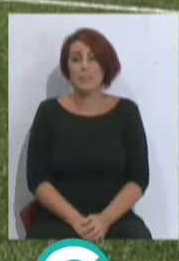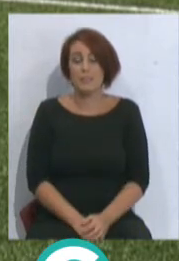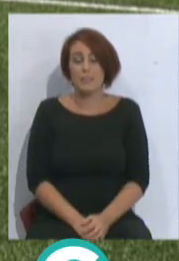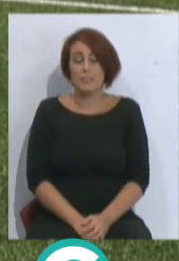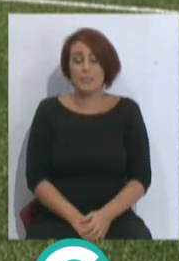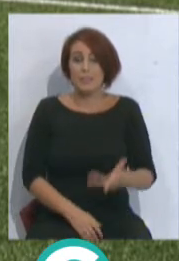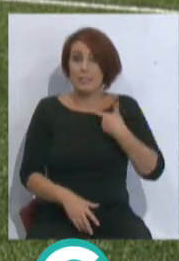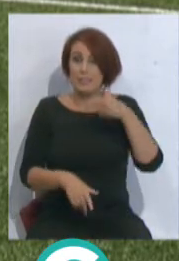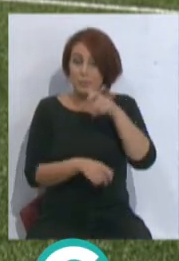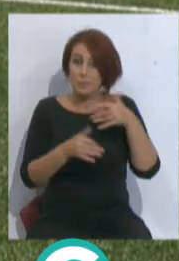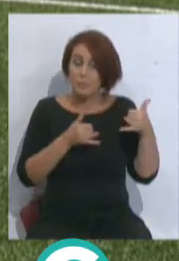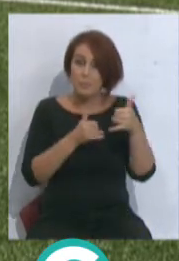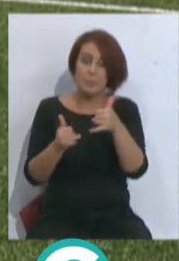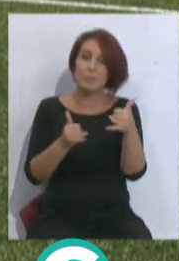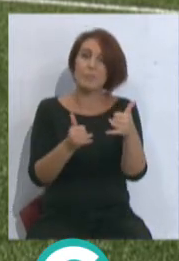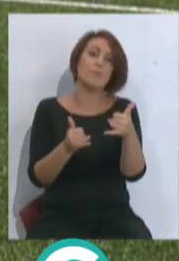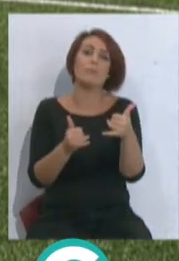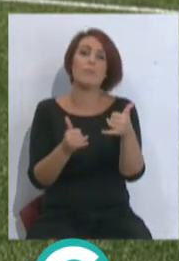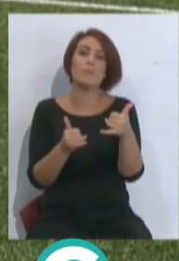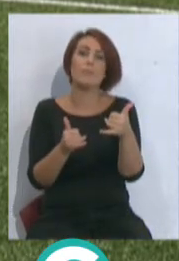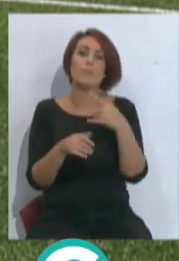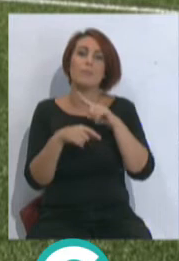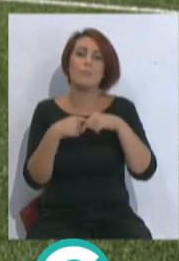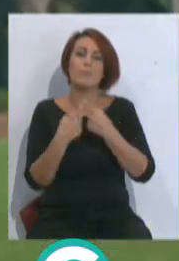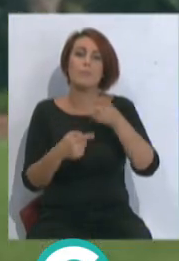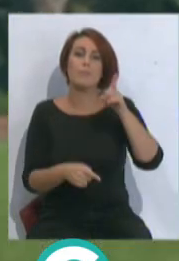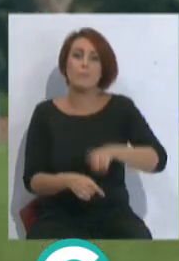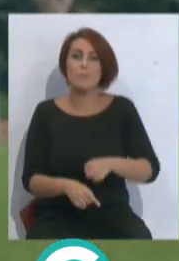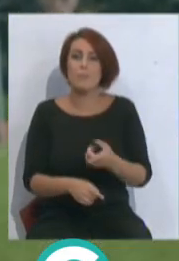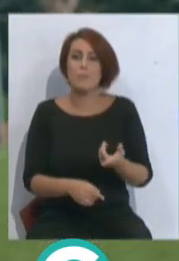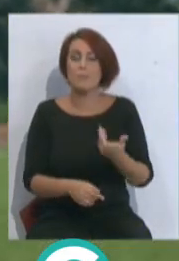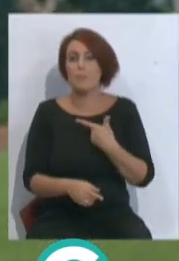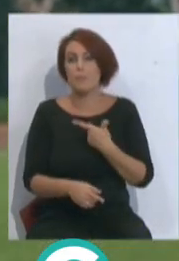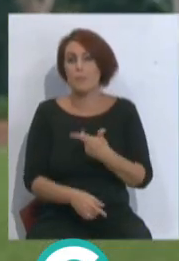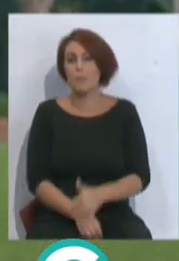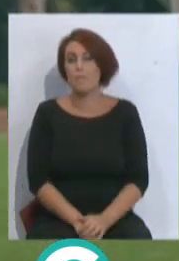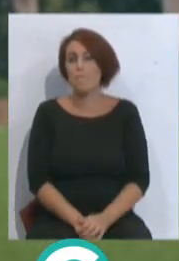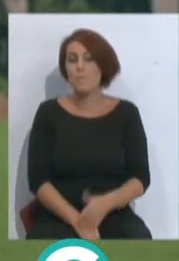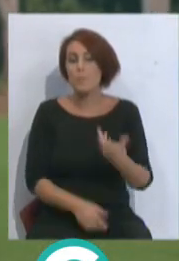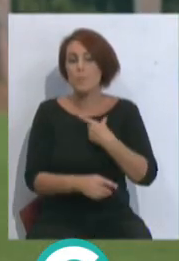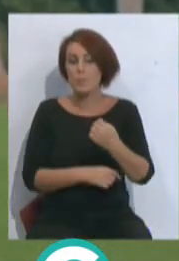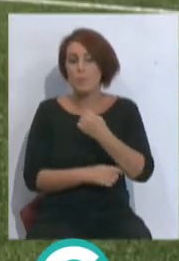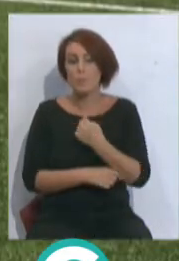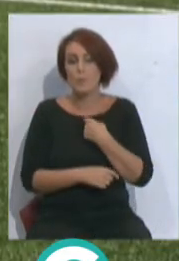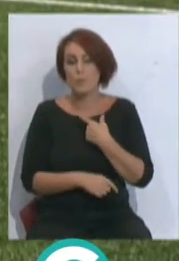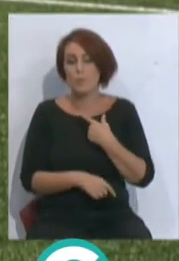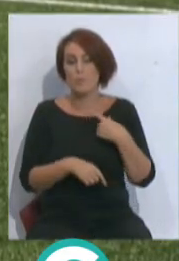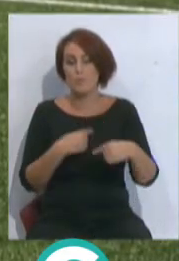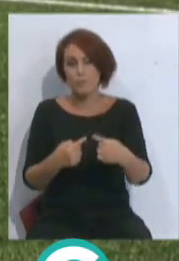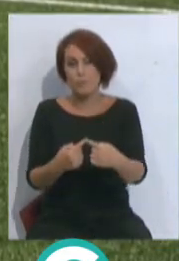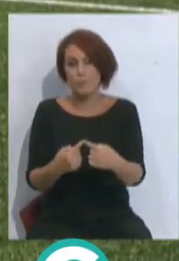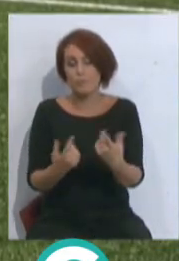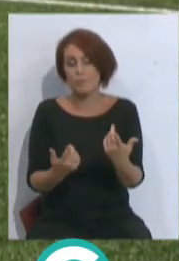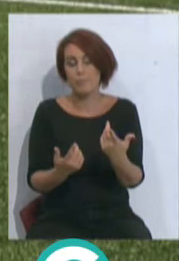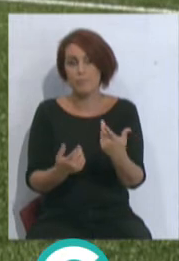apoyado en este camino y a mí, mis amigos también, son gran parte del apoyo constante. Pues